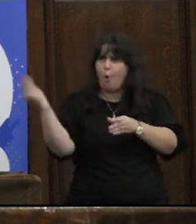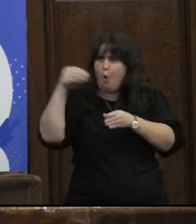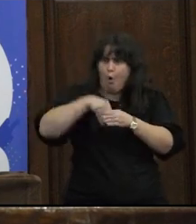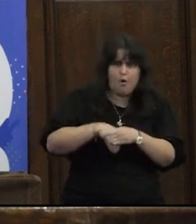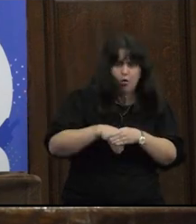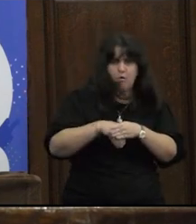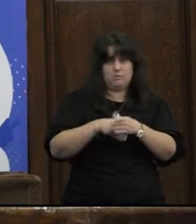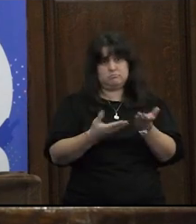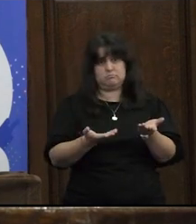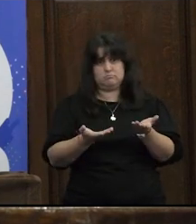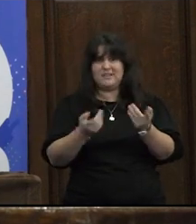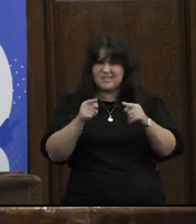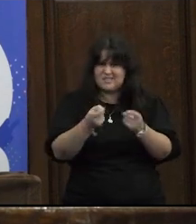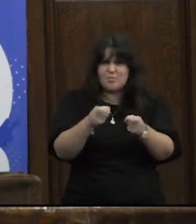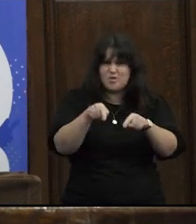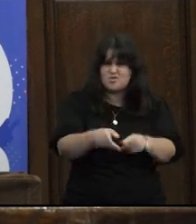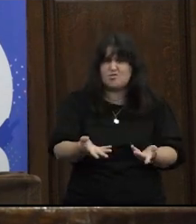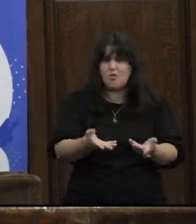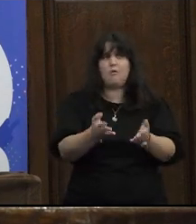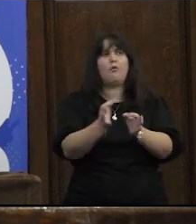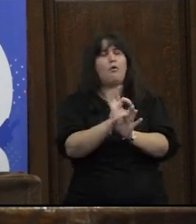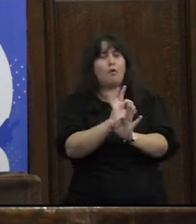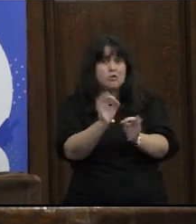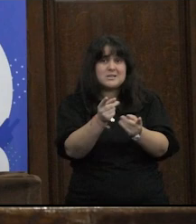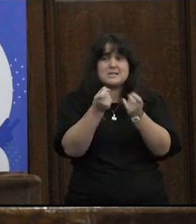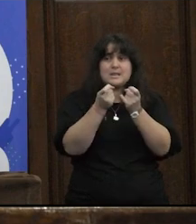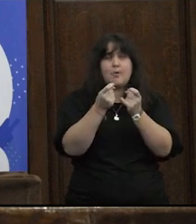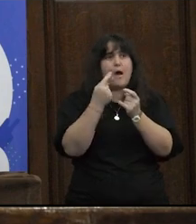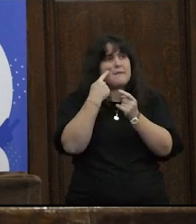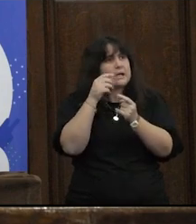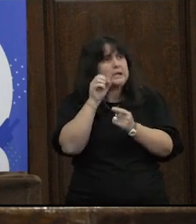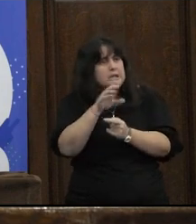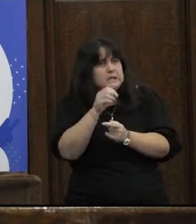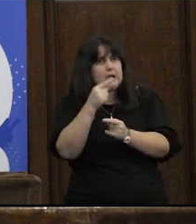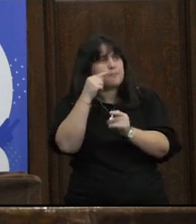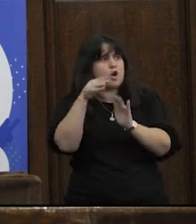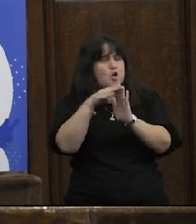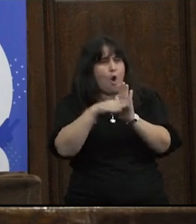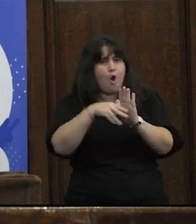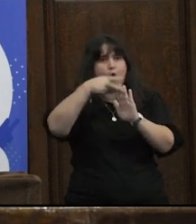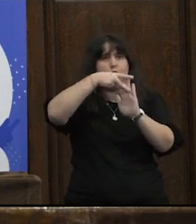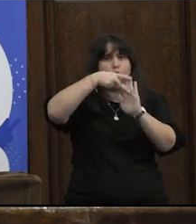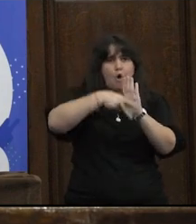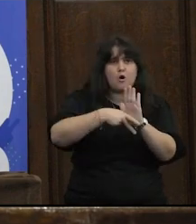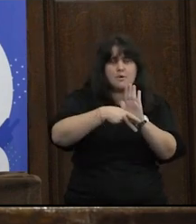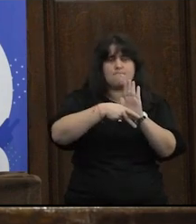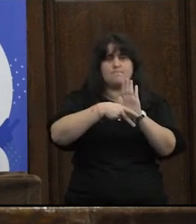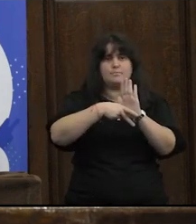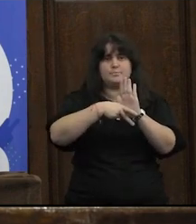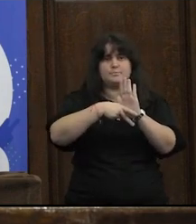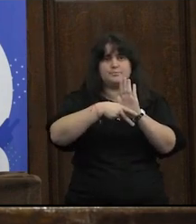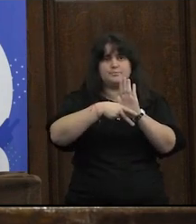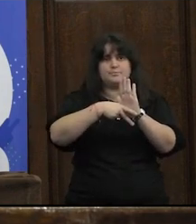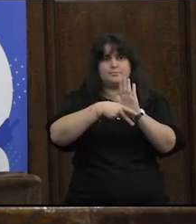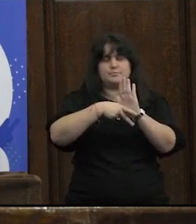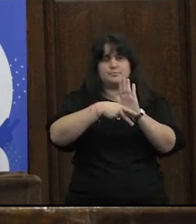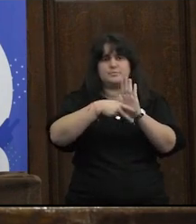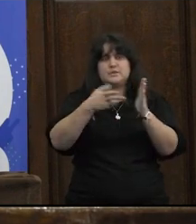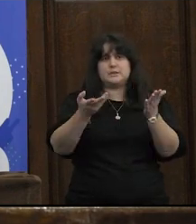todo todo eso necesitamos o necesitamos ser crítico de las normas que